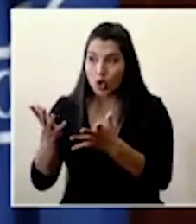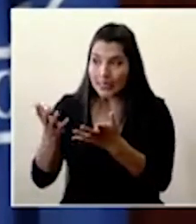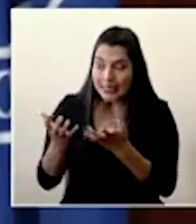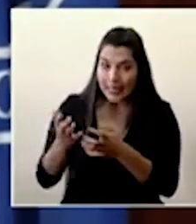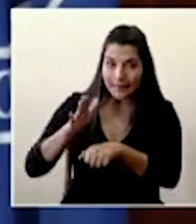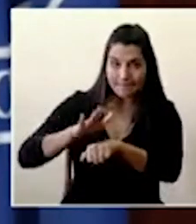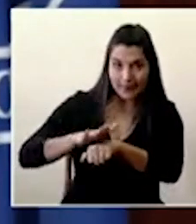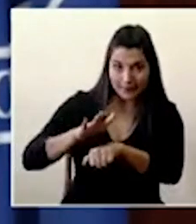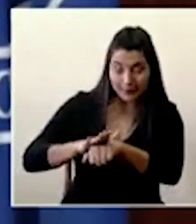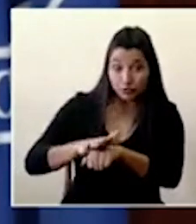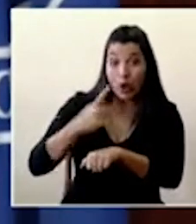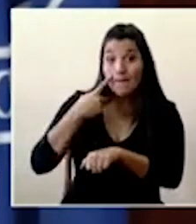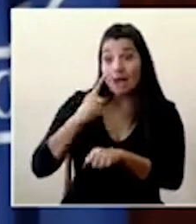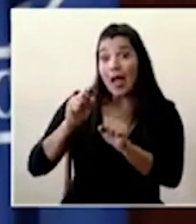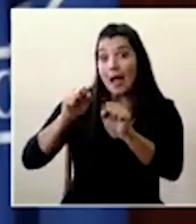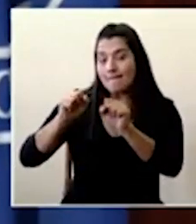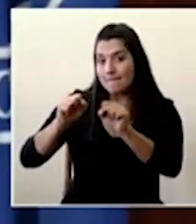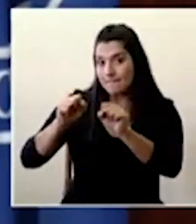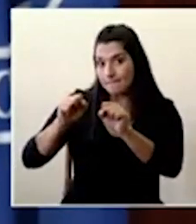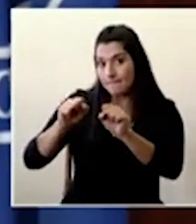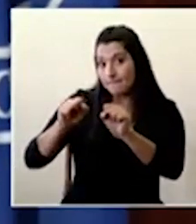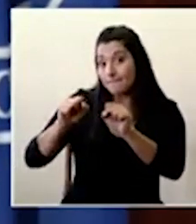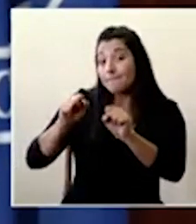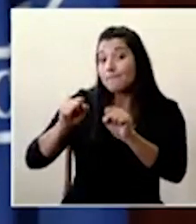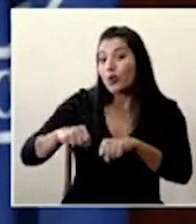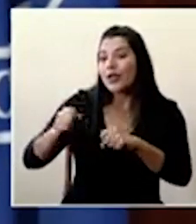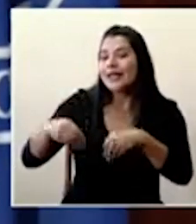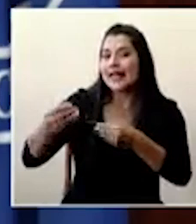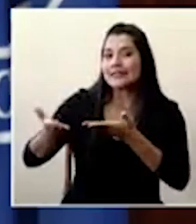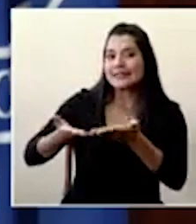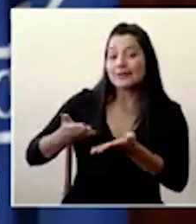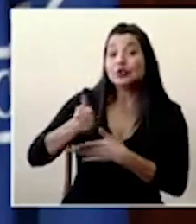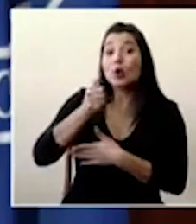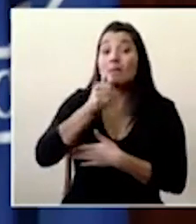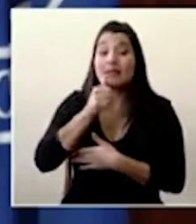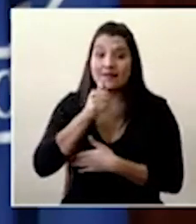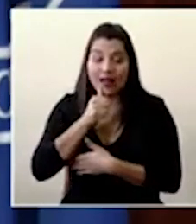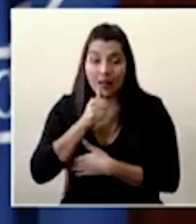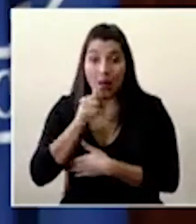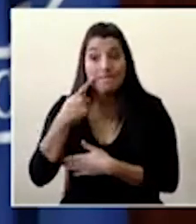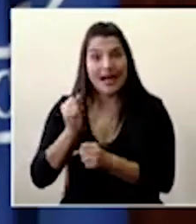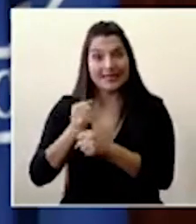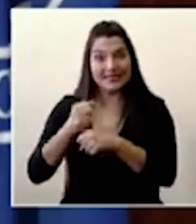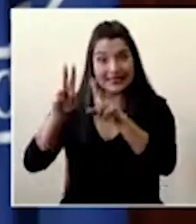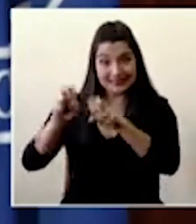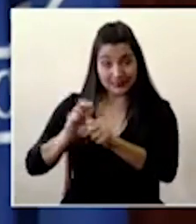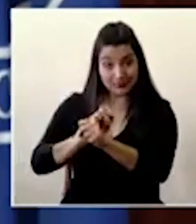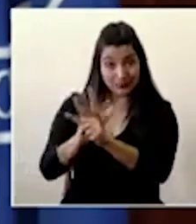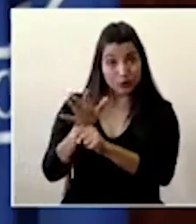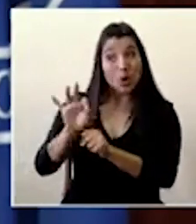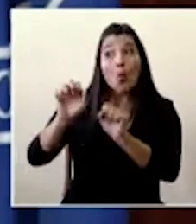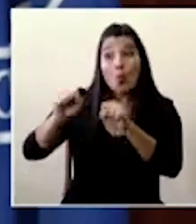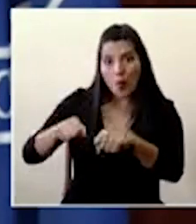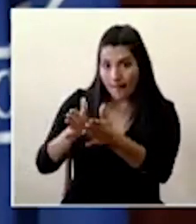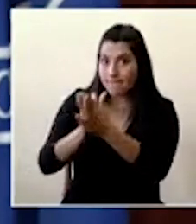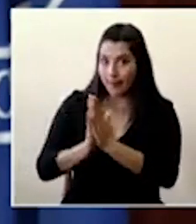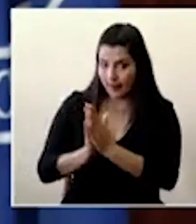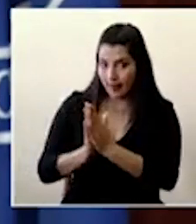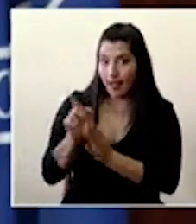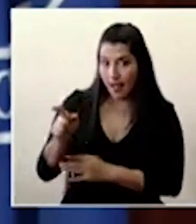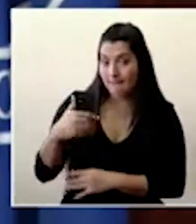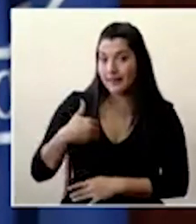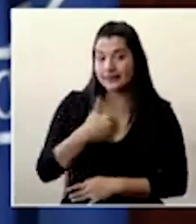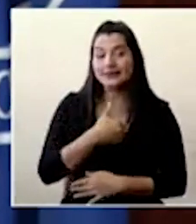servicio de salud privado en los diferentes modalidades, pues puede hacer la solicitud. La prueba que tiene Incienza